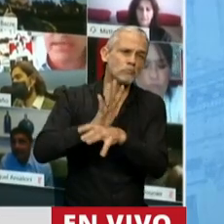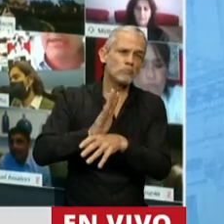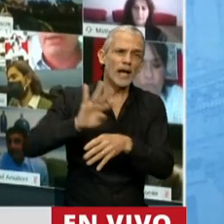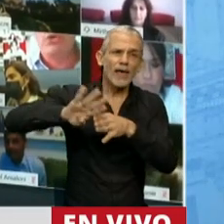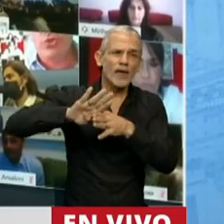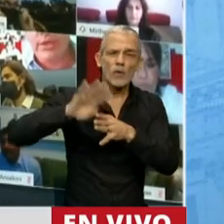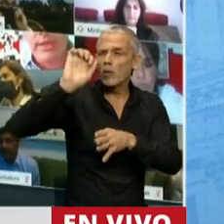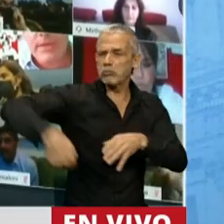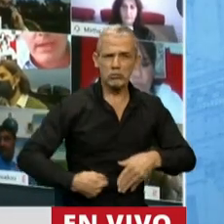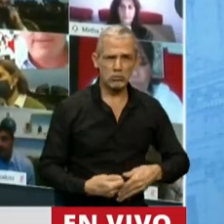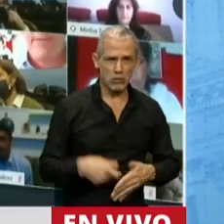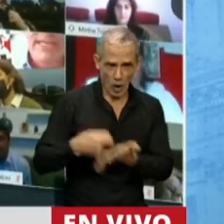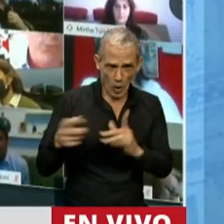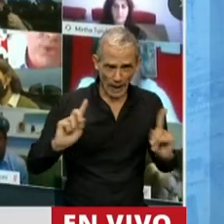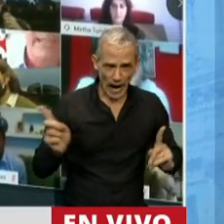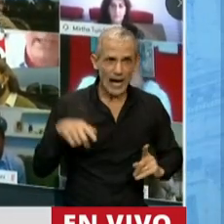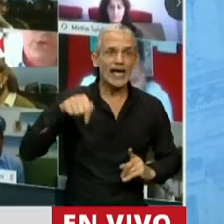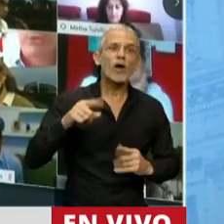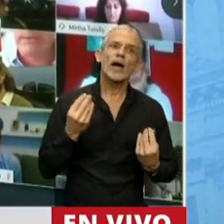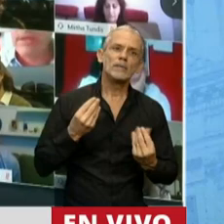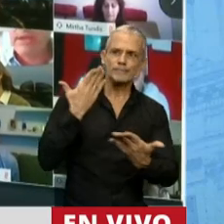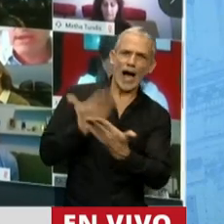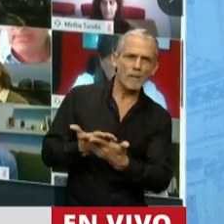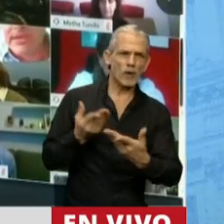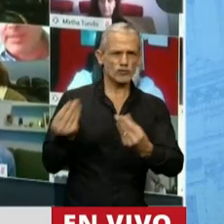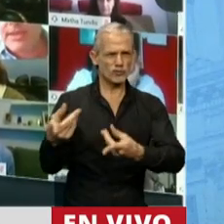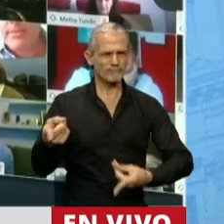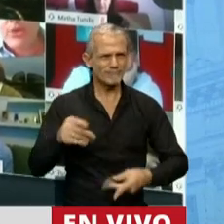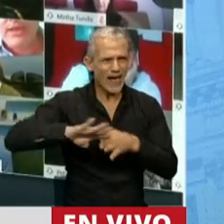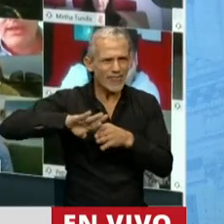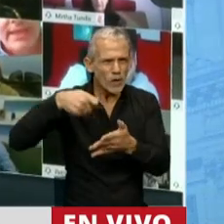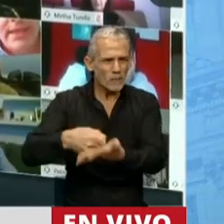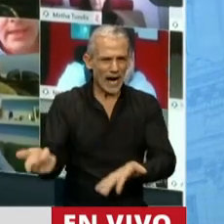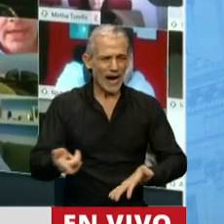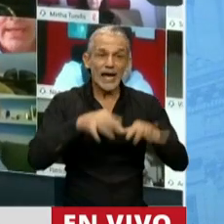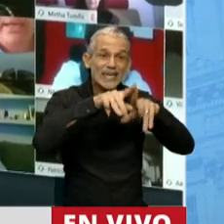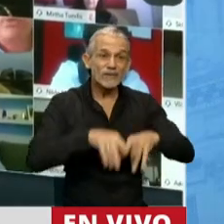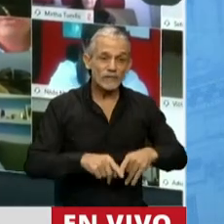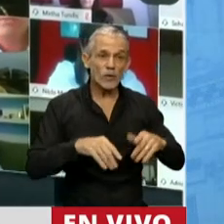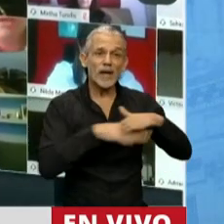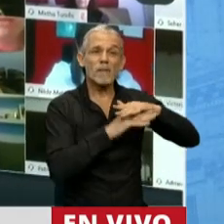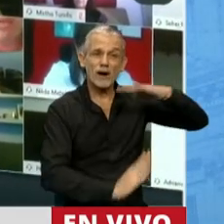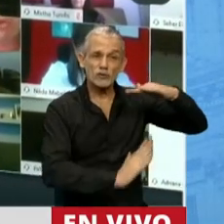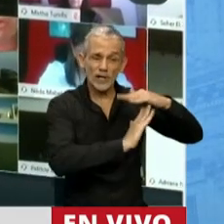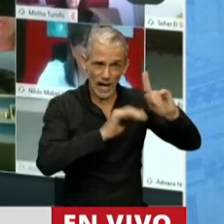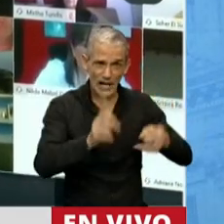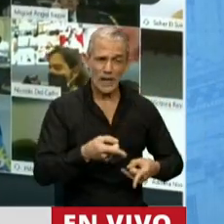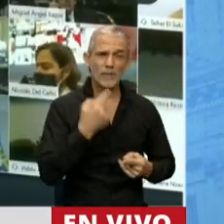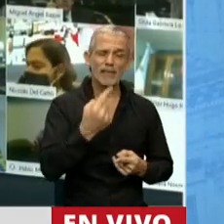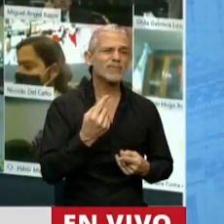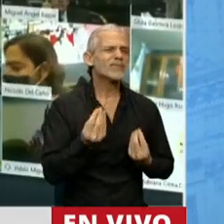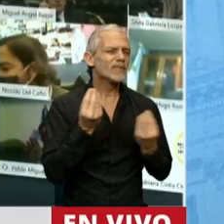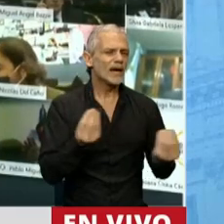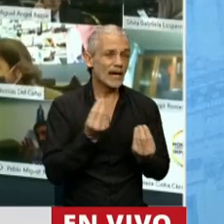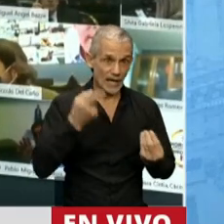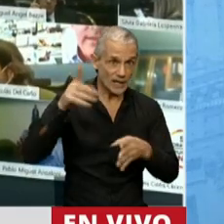Y acá lo que se está haciendo es, como decíamos antes, convalidar el fraude. Otra cosa que señala el informe del Banco Central, es que